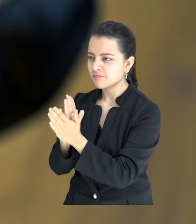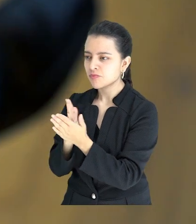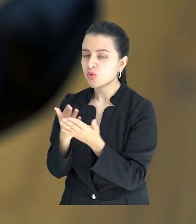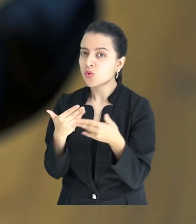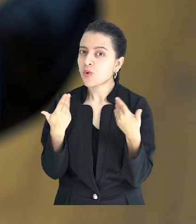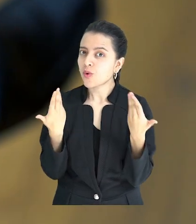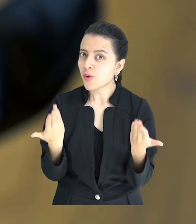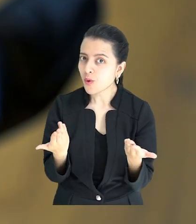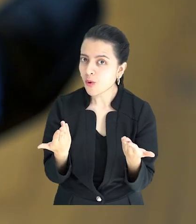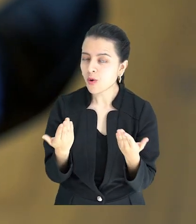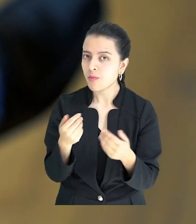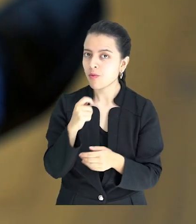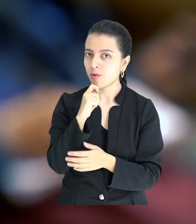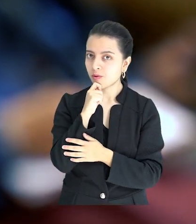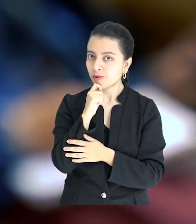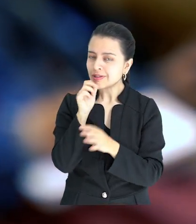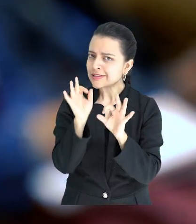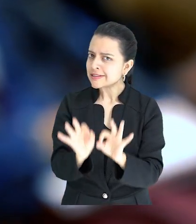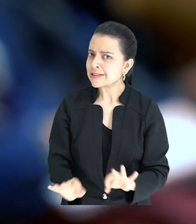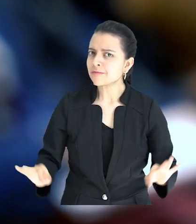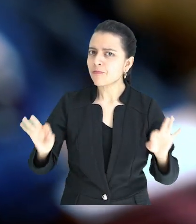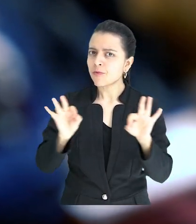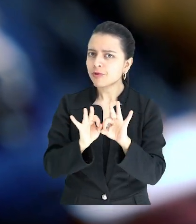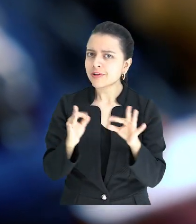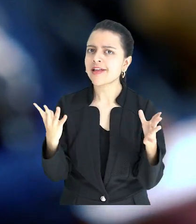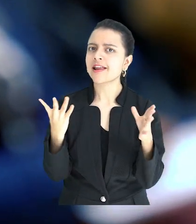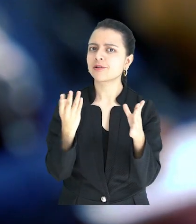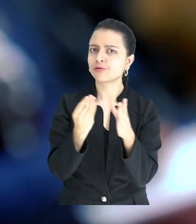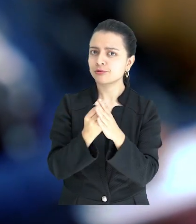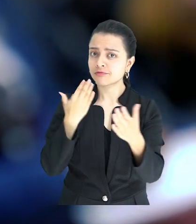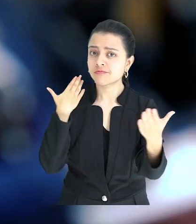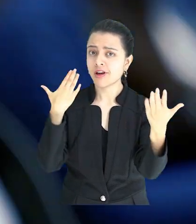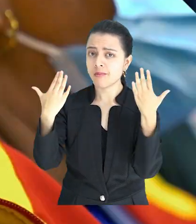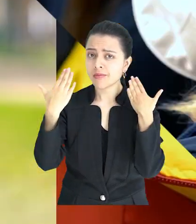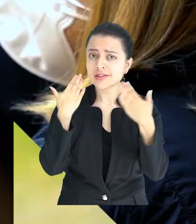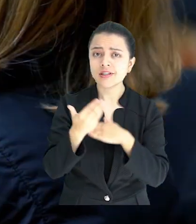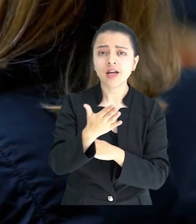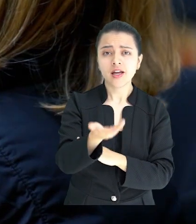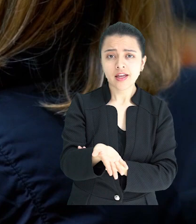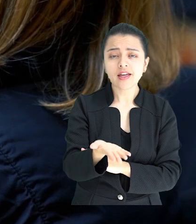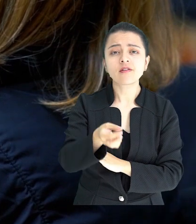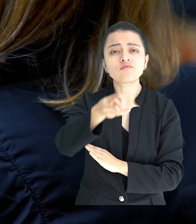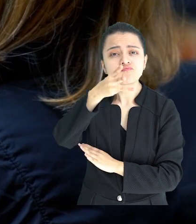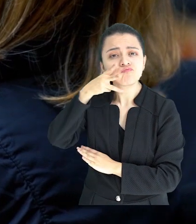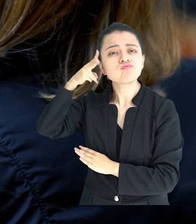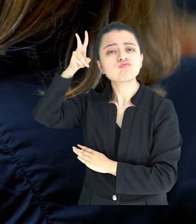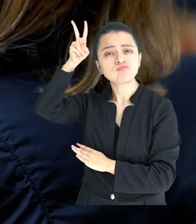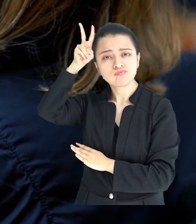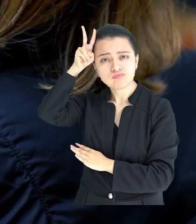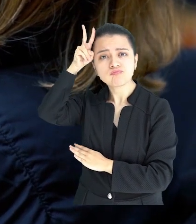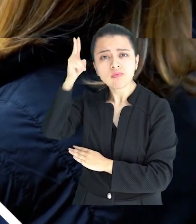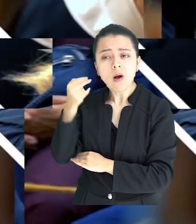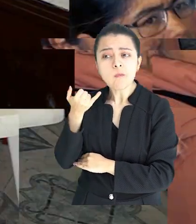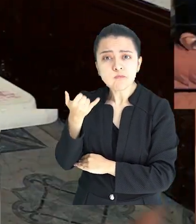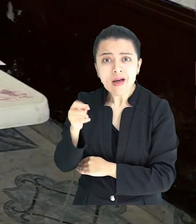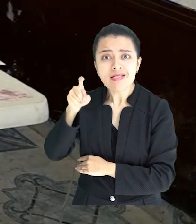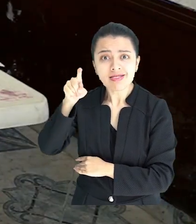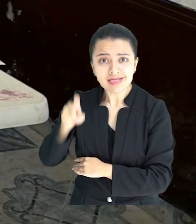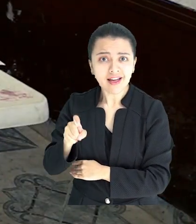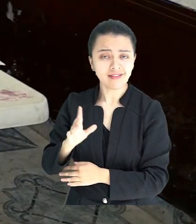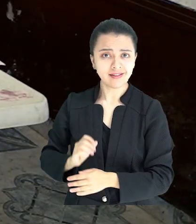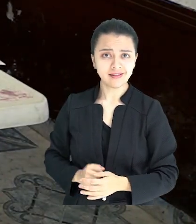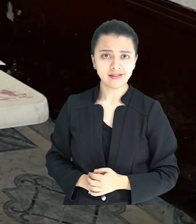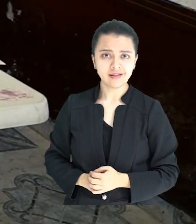la necesidad de incluir aspectos de las comunidades campesinas y ancestrales que forman parte de todo este proceso de